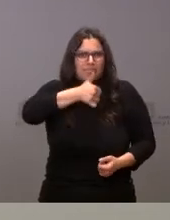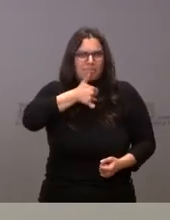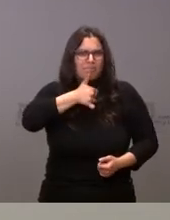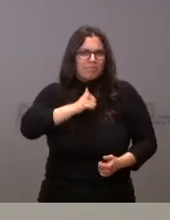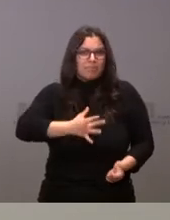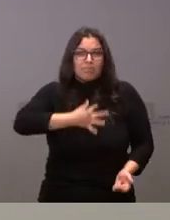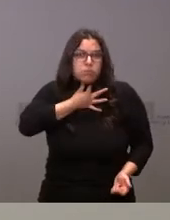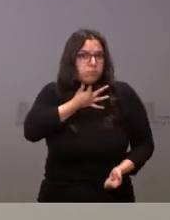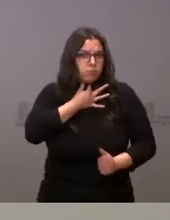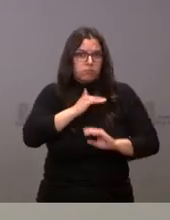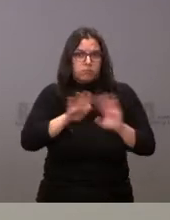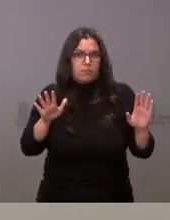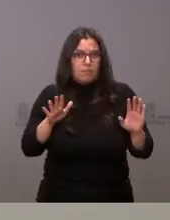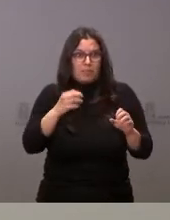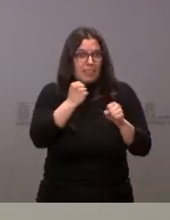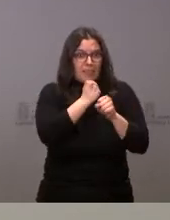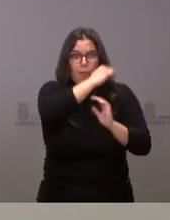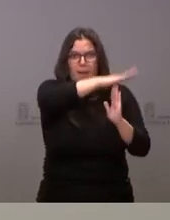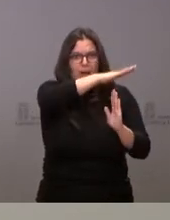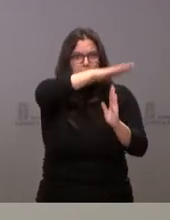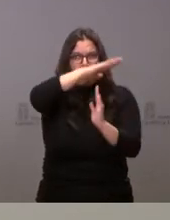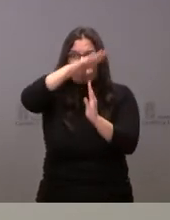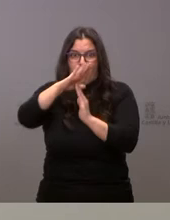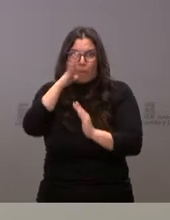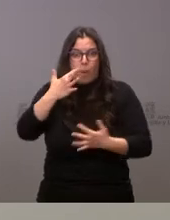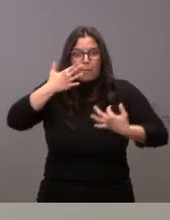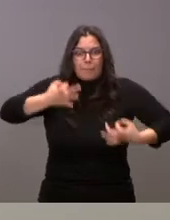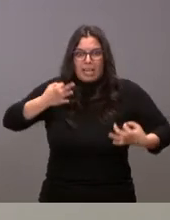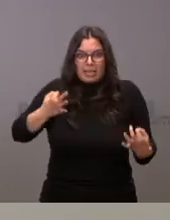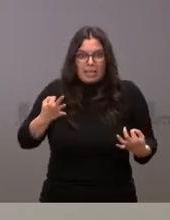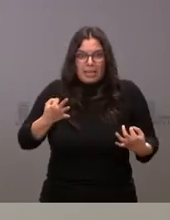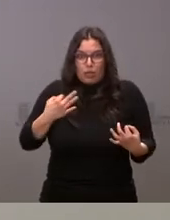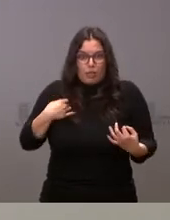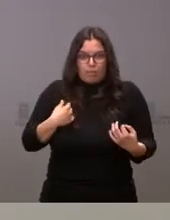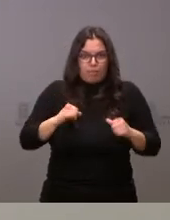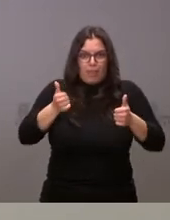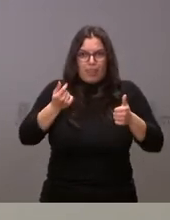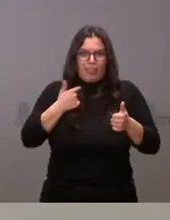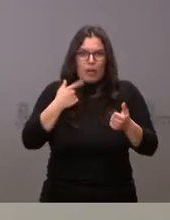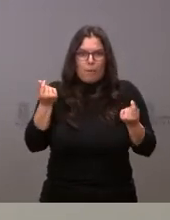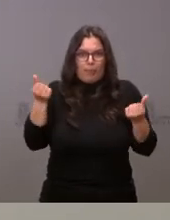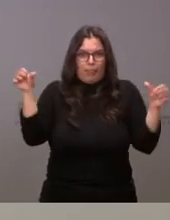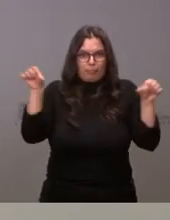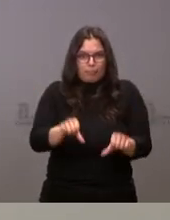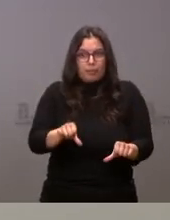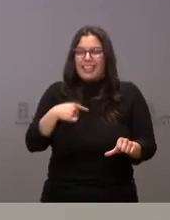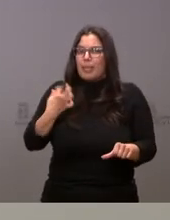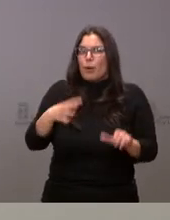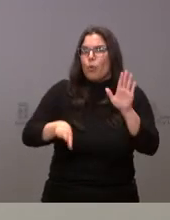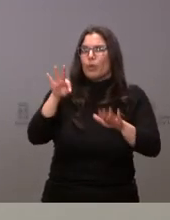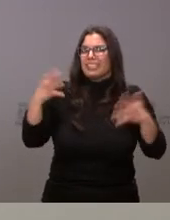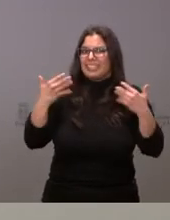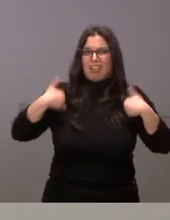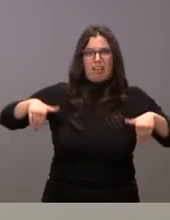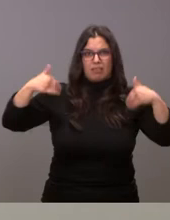parando sus actividades ante el riesgo cierto de entrar en pérdidas y que hace falta una decisión urgente y